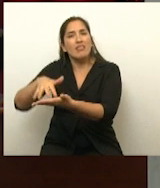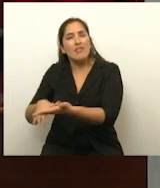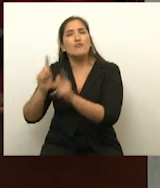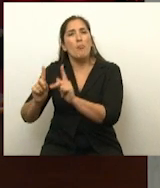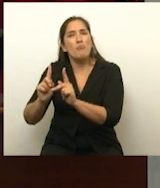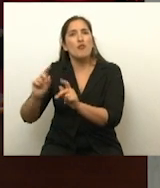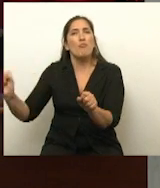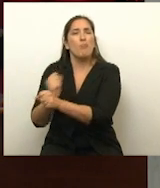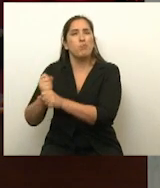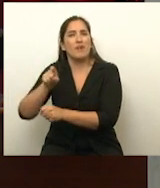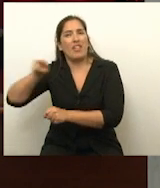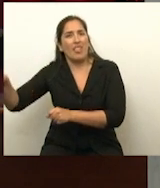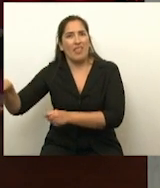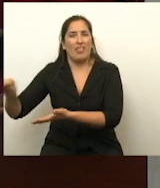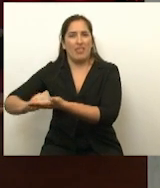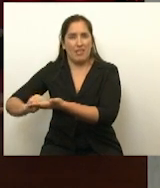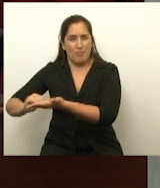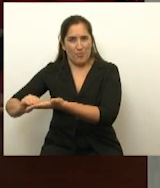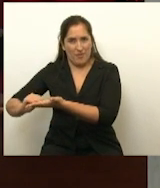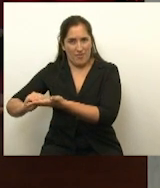sancionó la Cámara de Diputados.